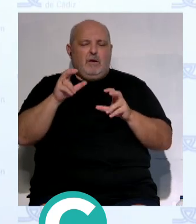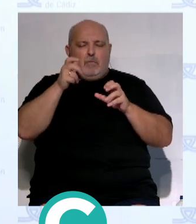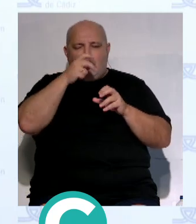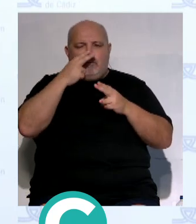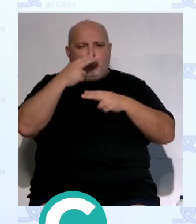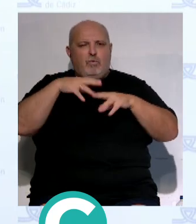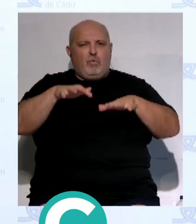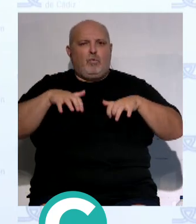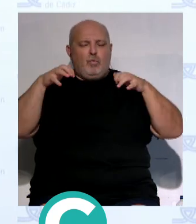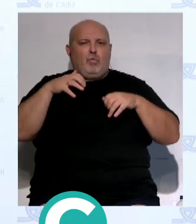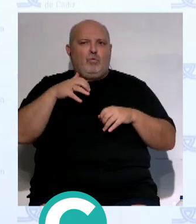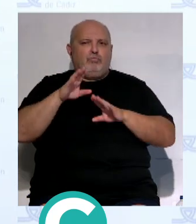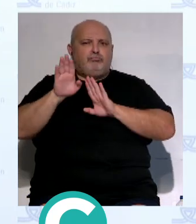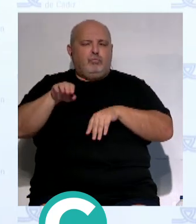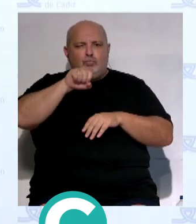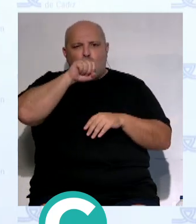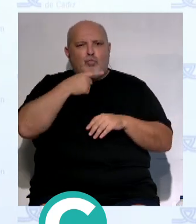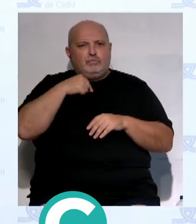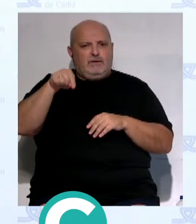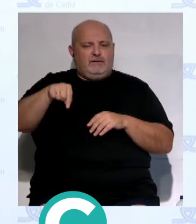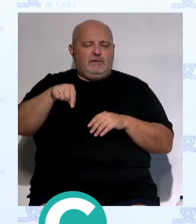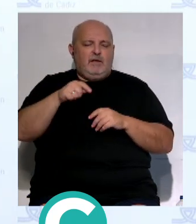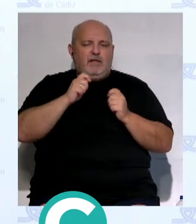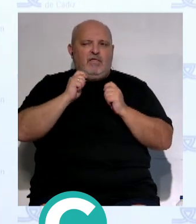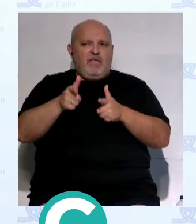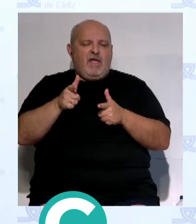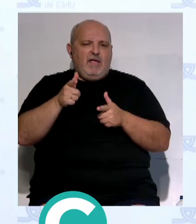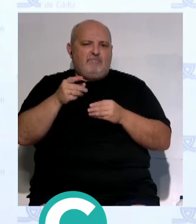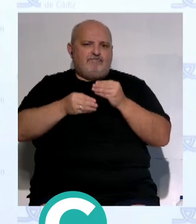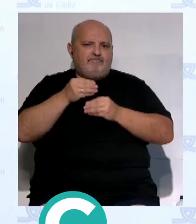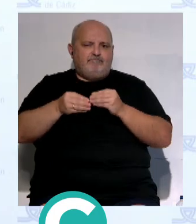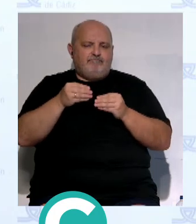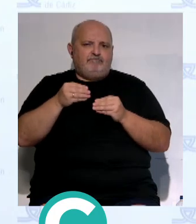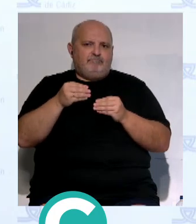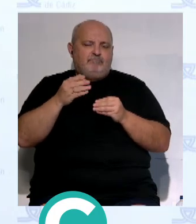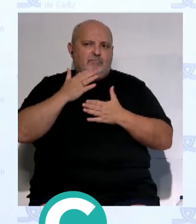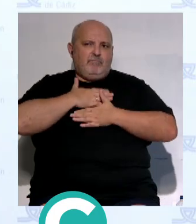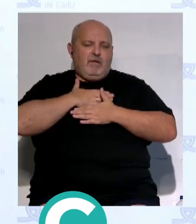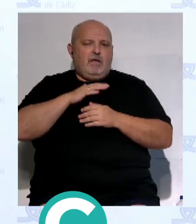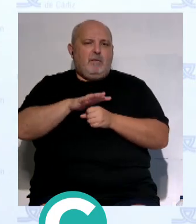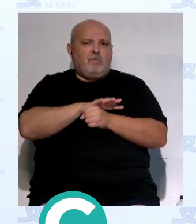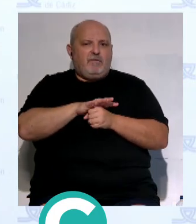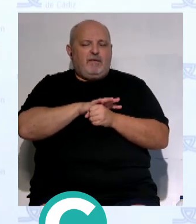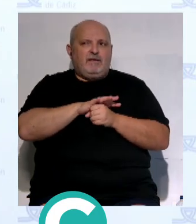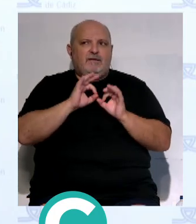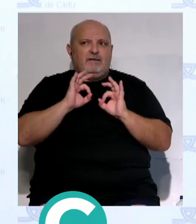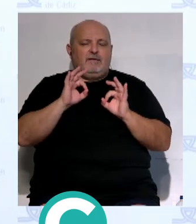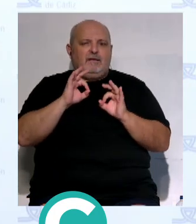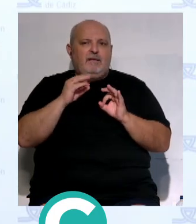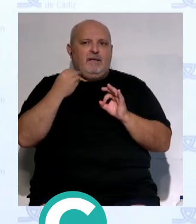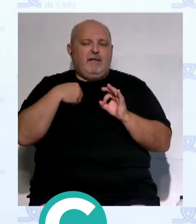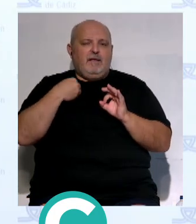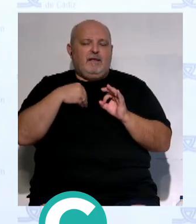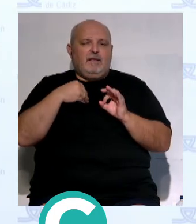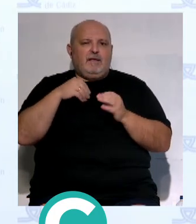bastante fiel pues pueda venir y pueda disfrutar de nuestra en este caso de nuestra provincia y específicamente de nuestra